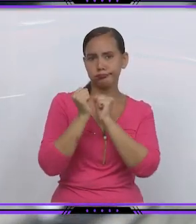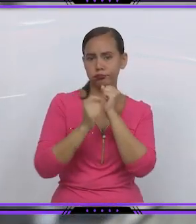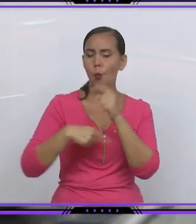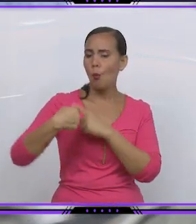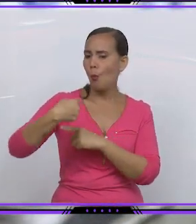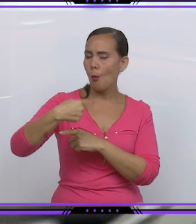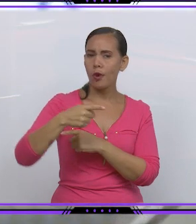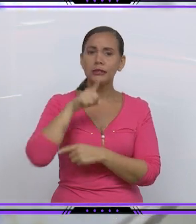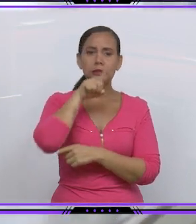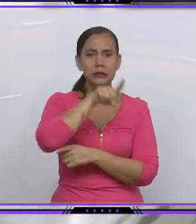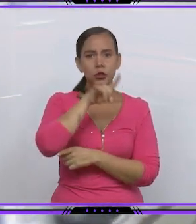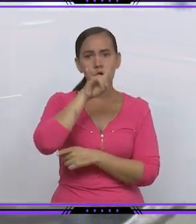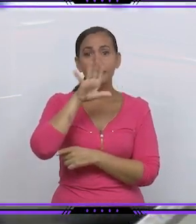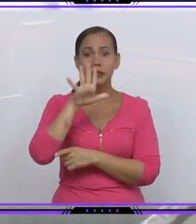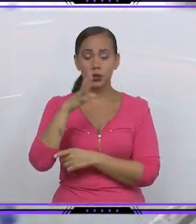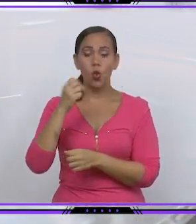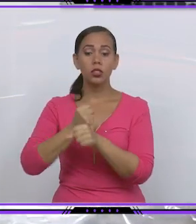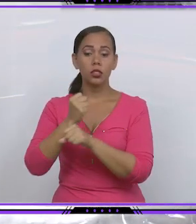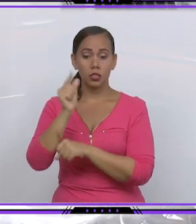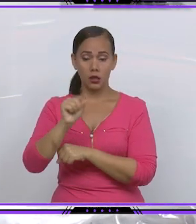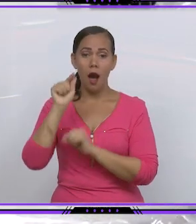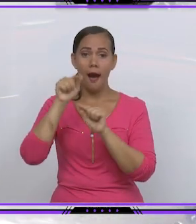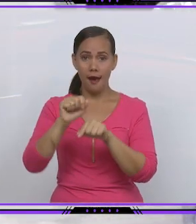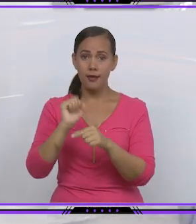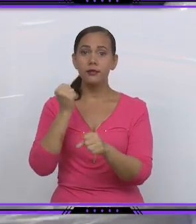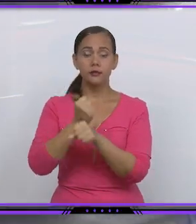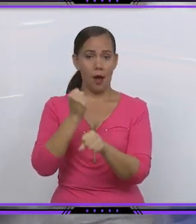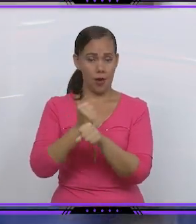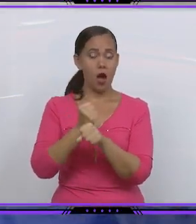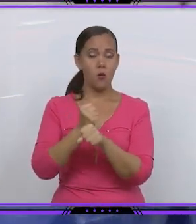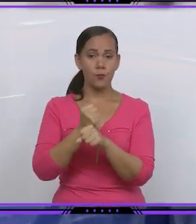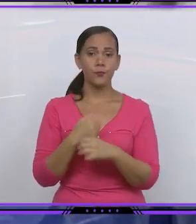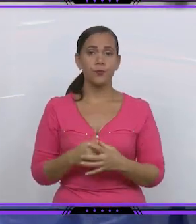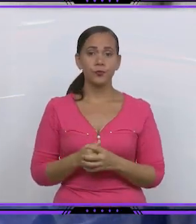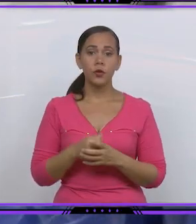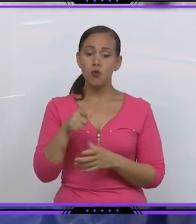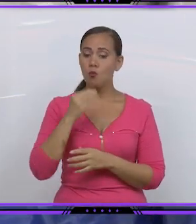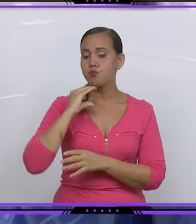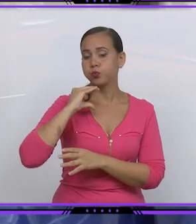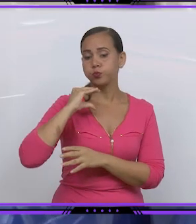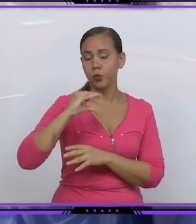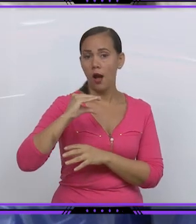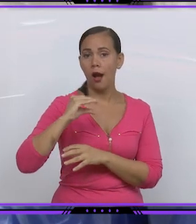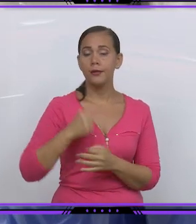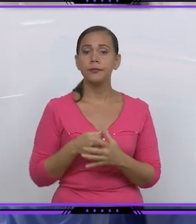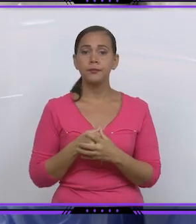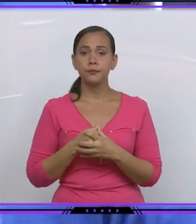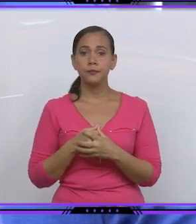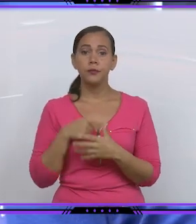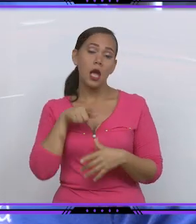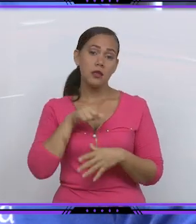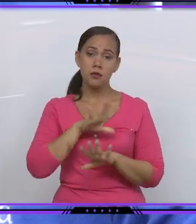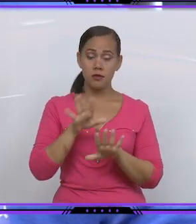195 trabajadores que van a estar empleados, que van a percibir su salario y además poder darle este